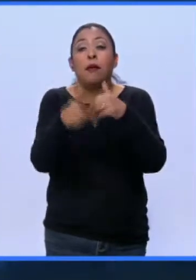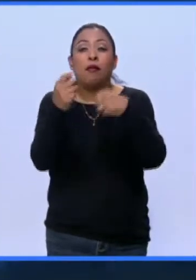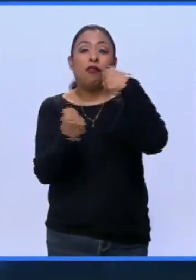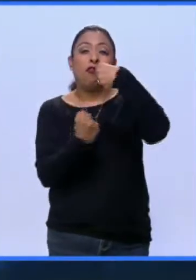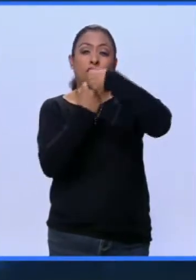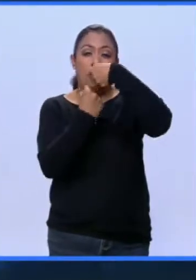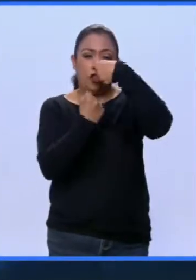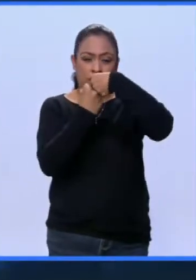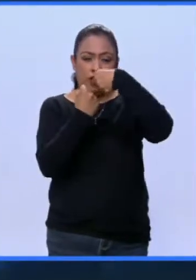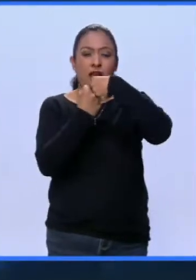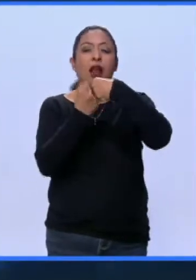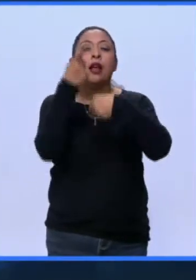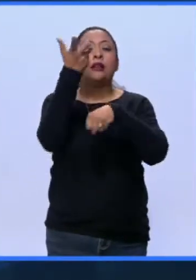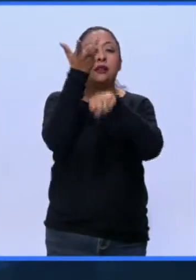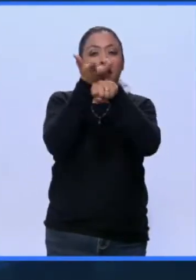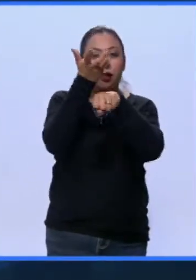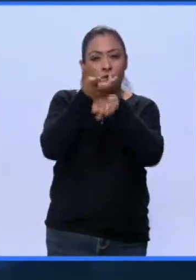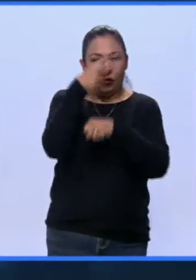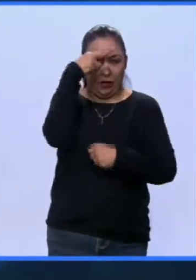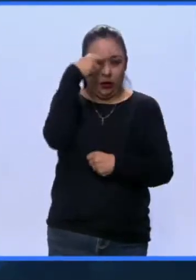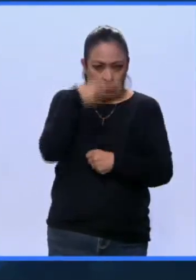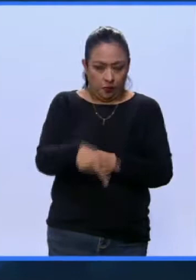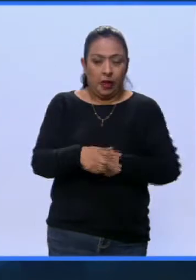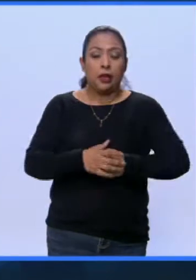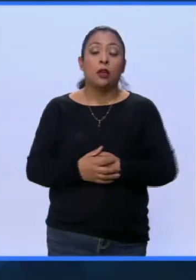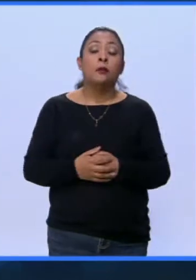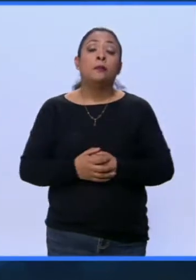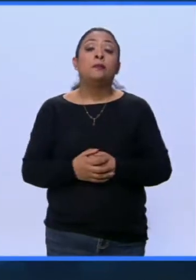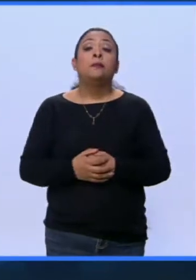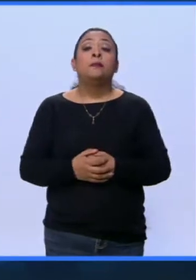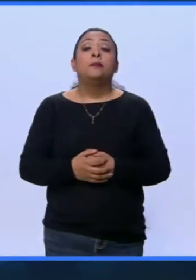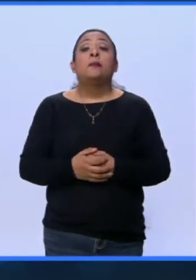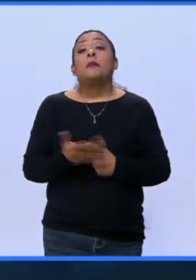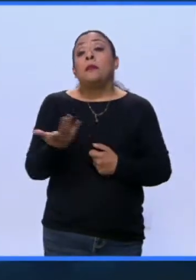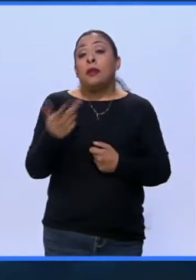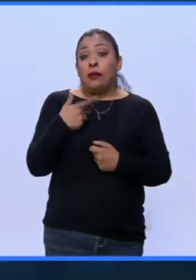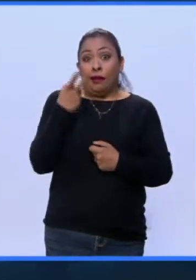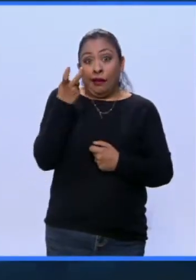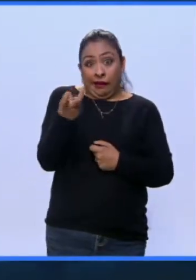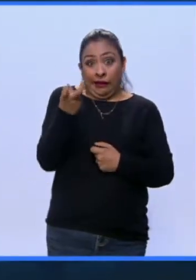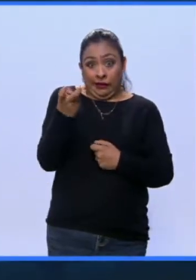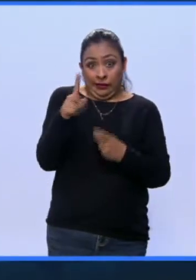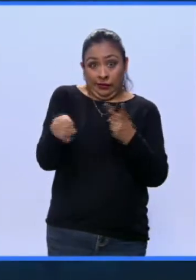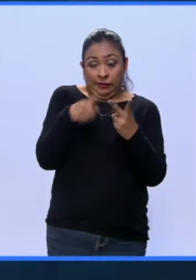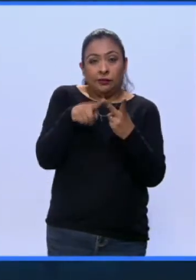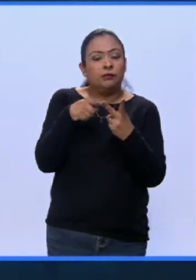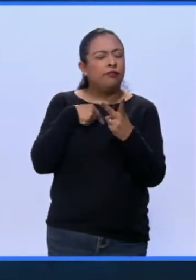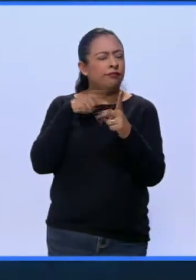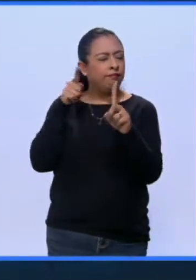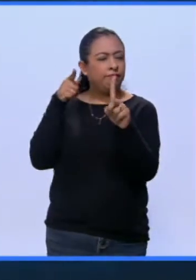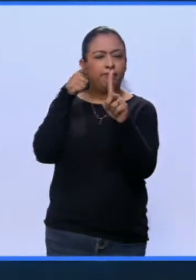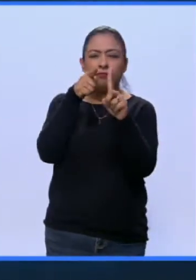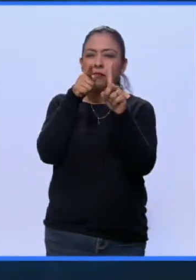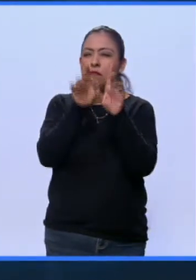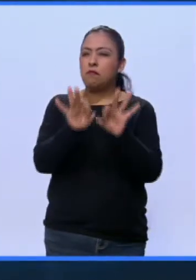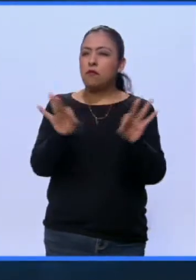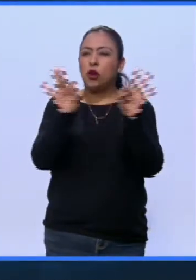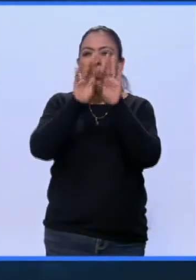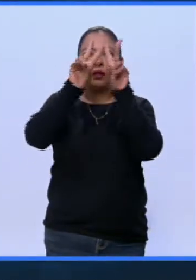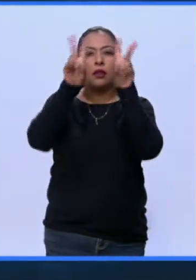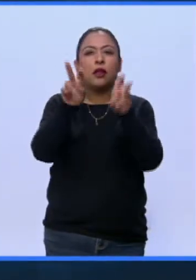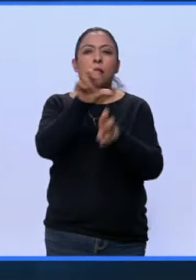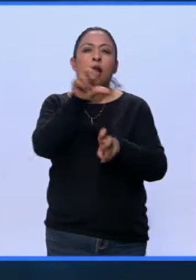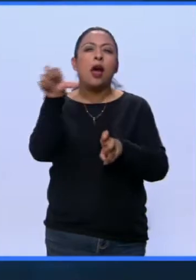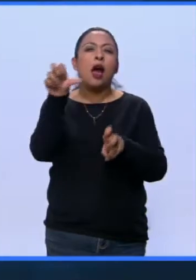entre la frontera de Estados Unidos y México. Ese nos pareció, era el tema central para un